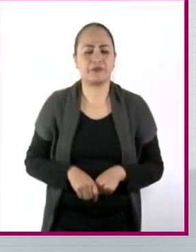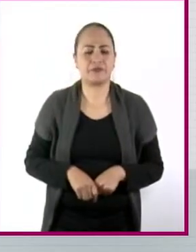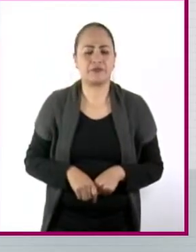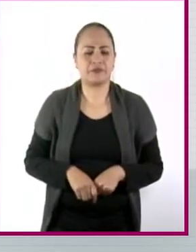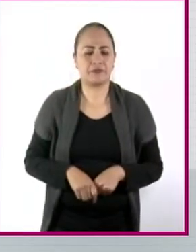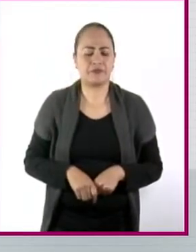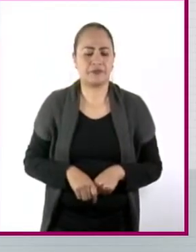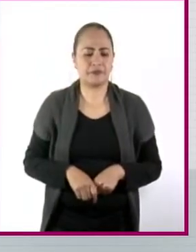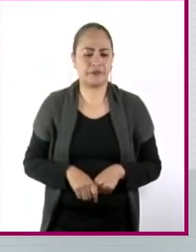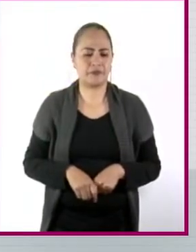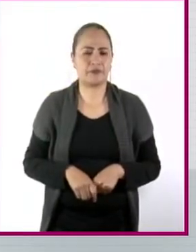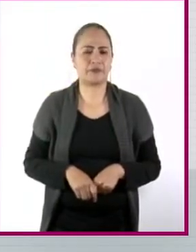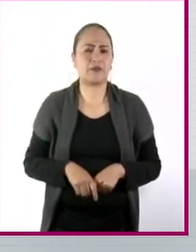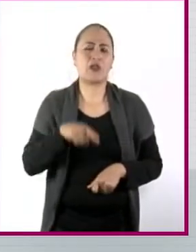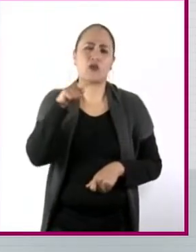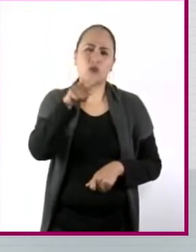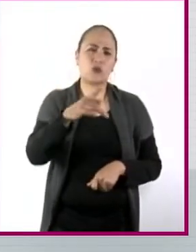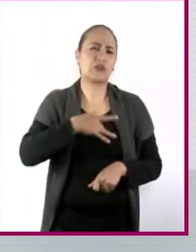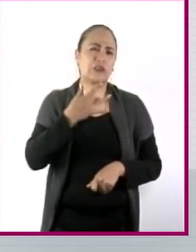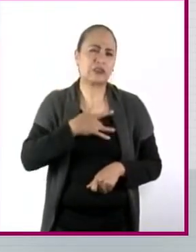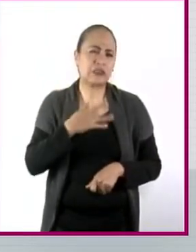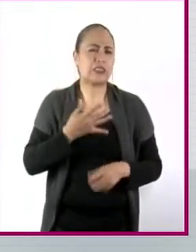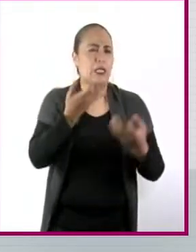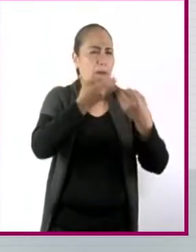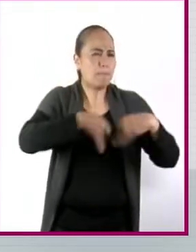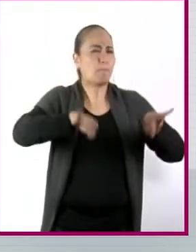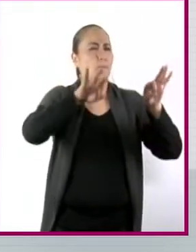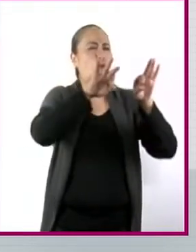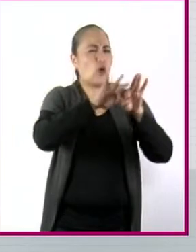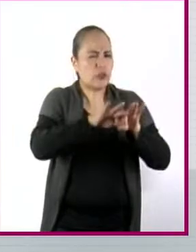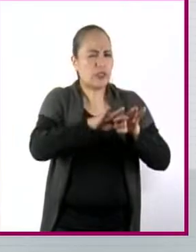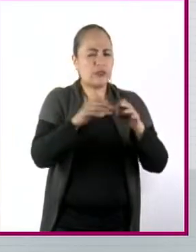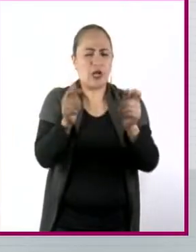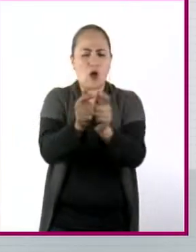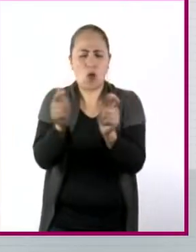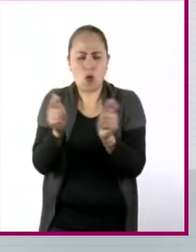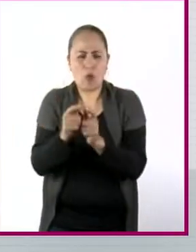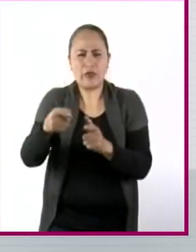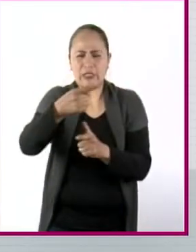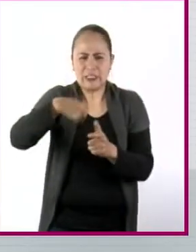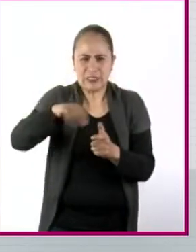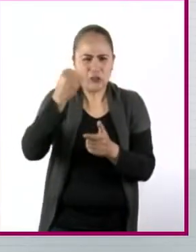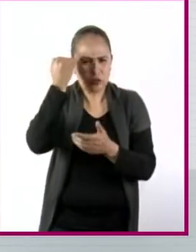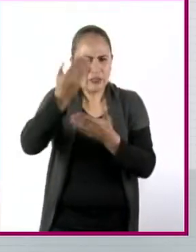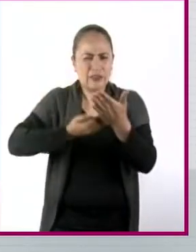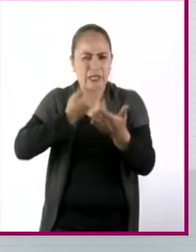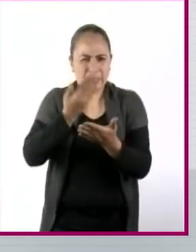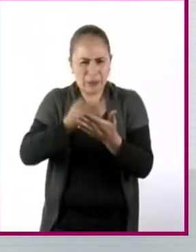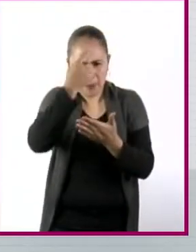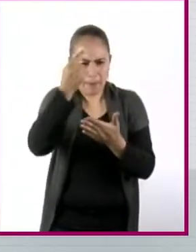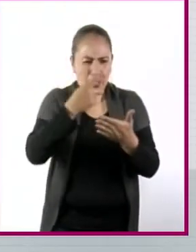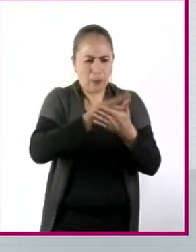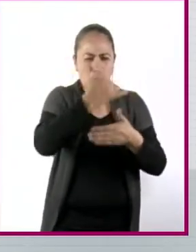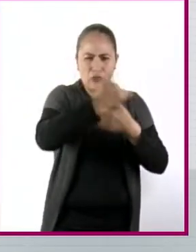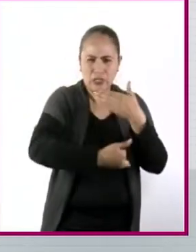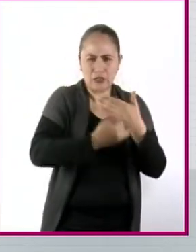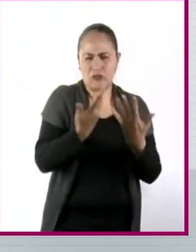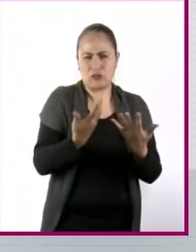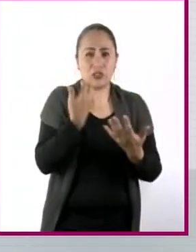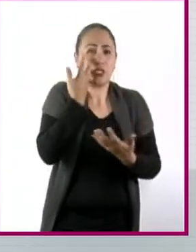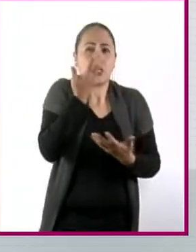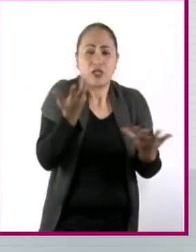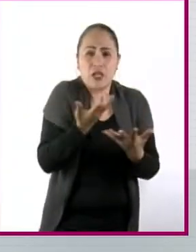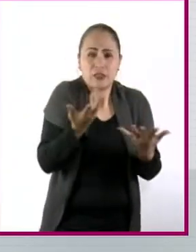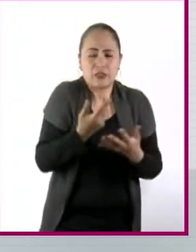importancia ante el hecho de que la juventud tome la iniciativa y la conducción de proyectos de su interés? Lo más importante,